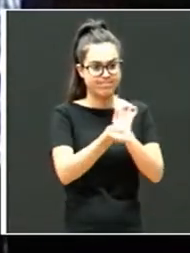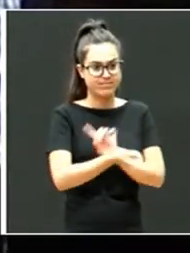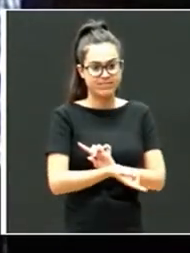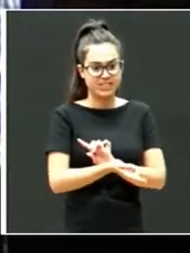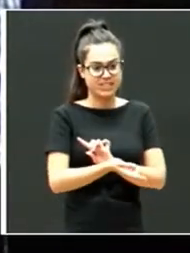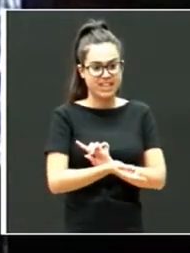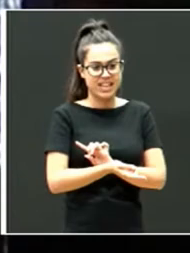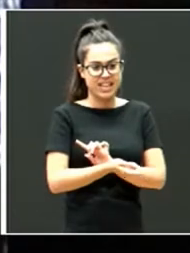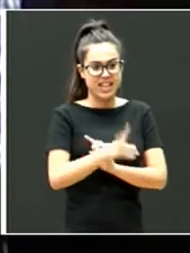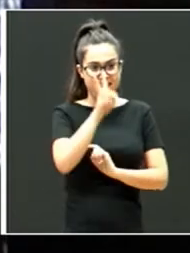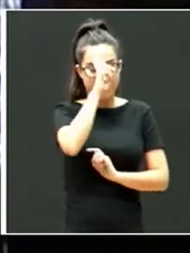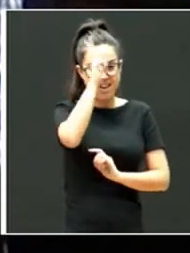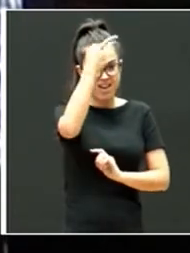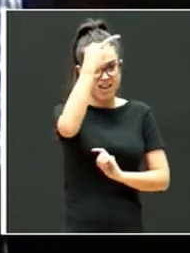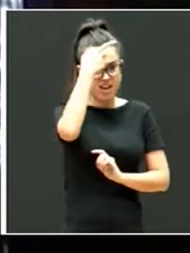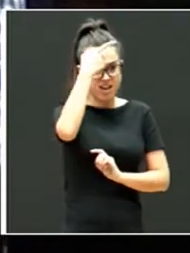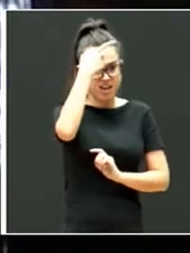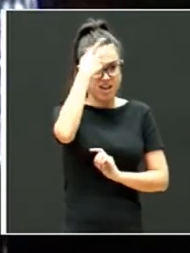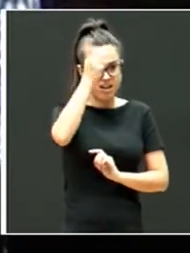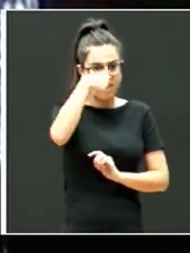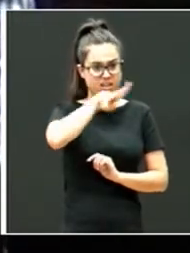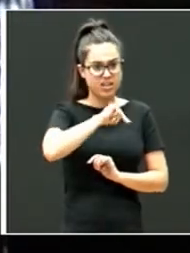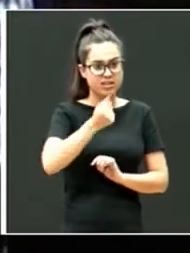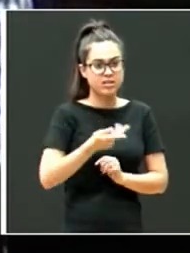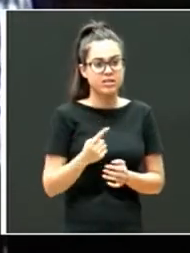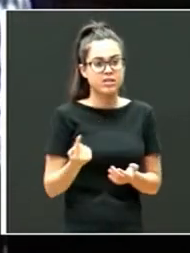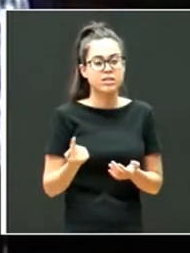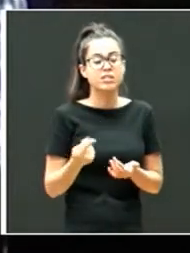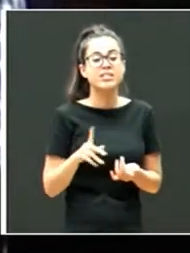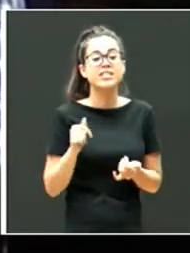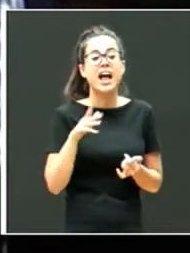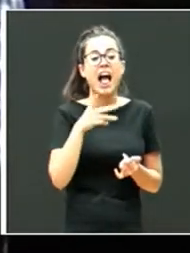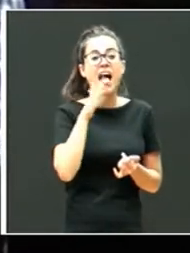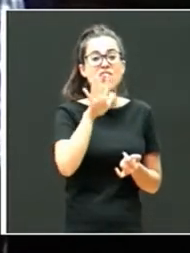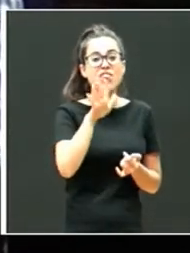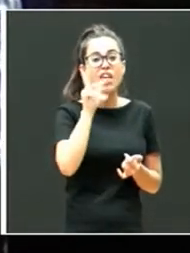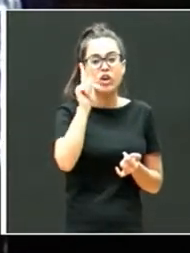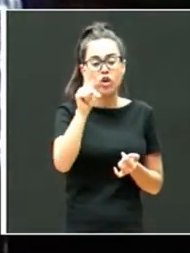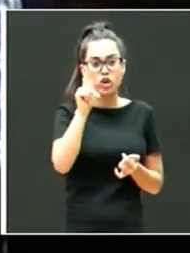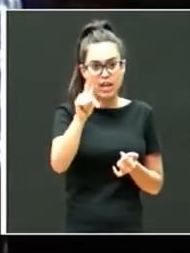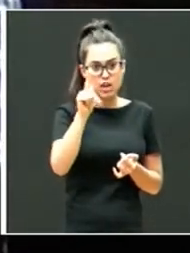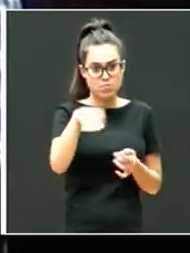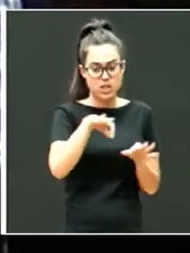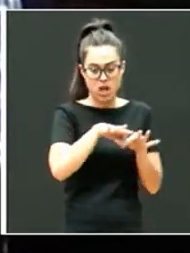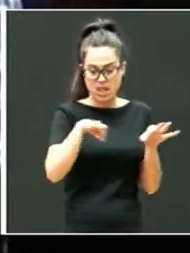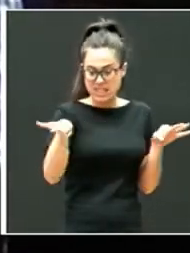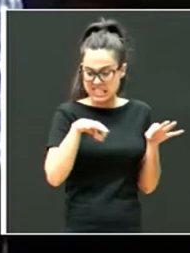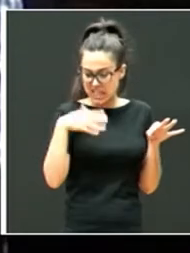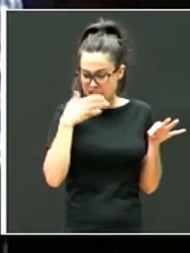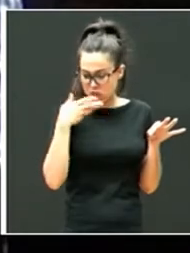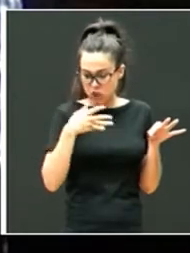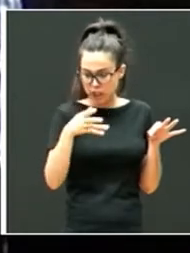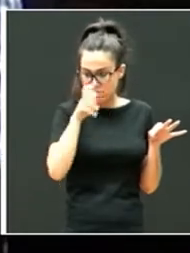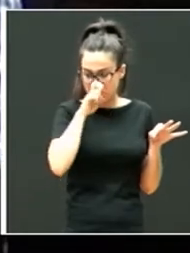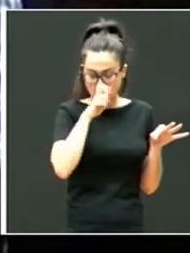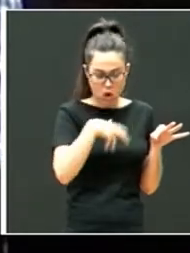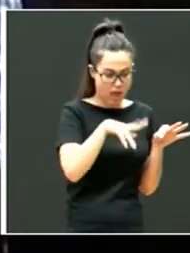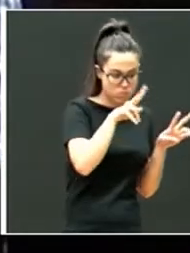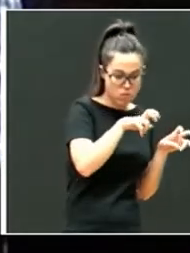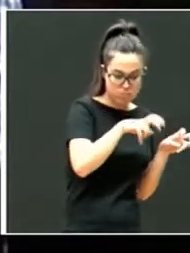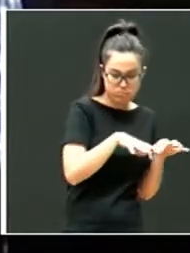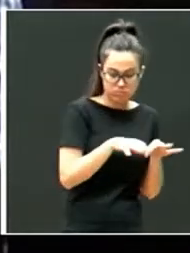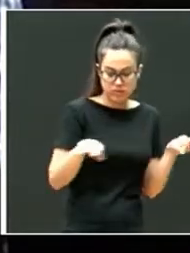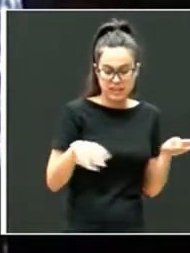Cambio radicalmente. El primer día de clase en el otro centro, que está a cinco kilómetros del otro, la profesora me dijo,